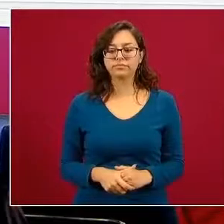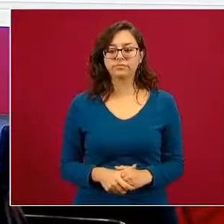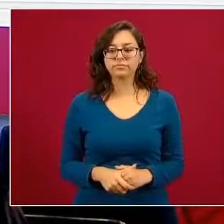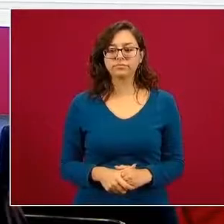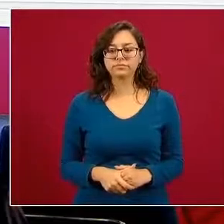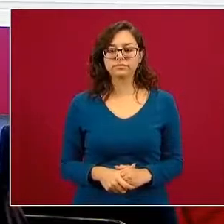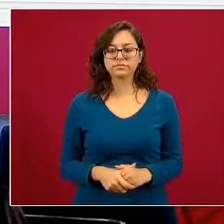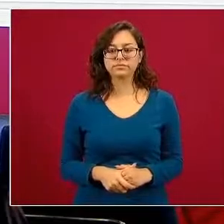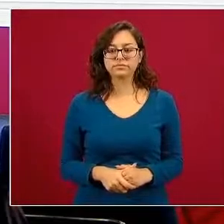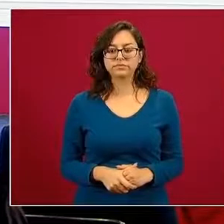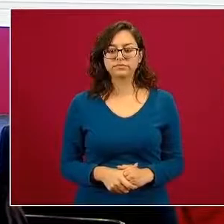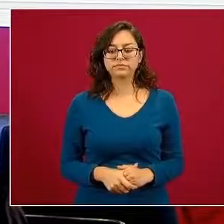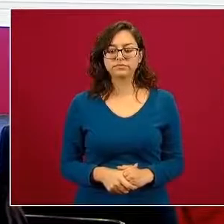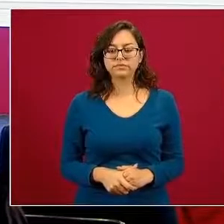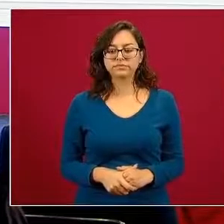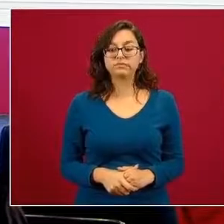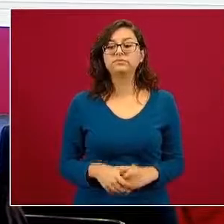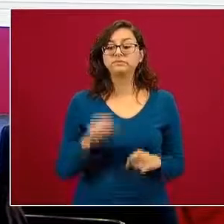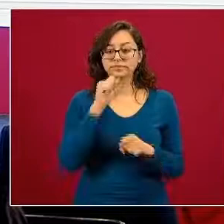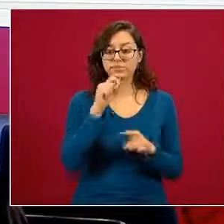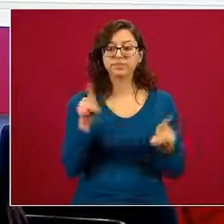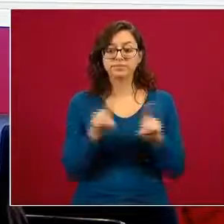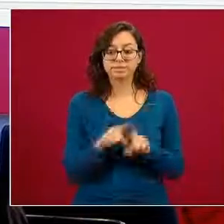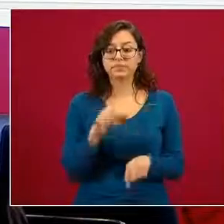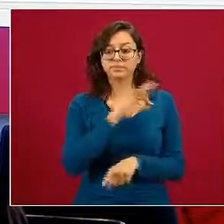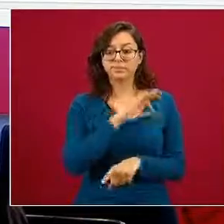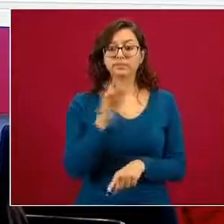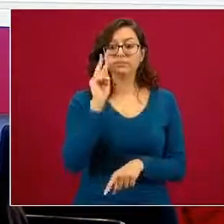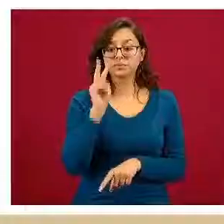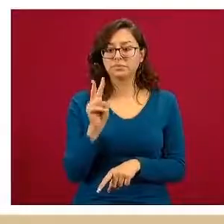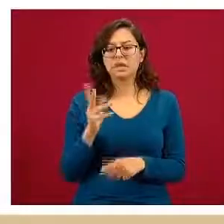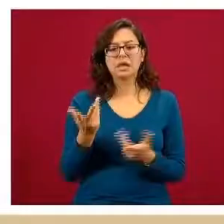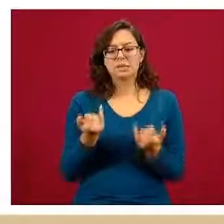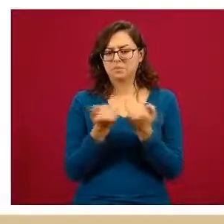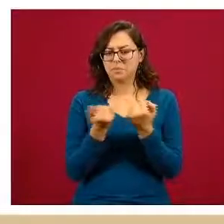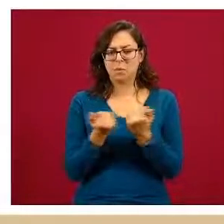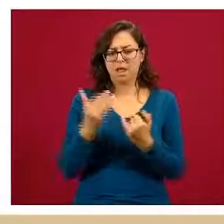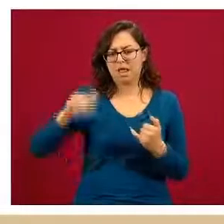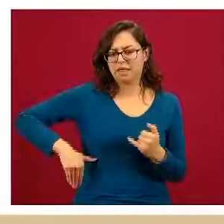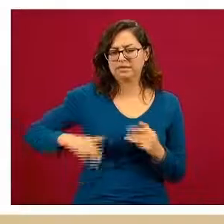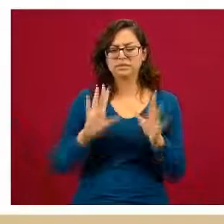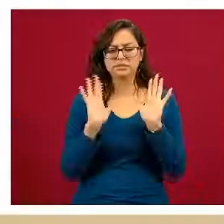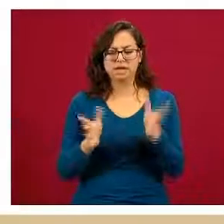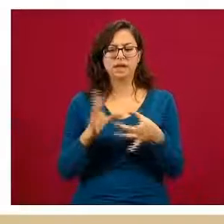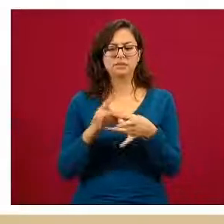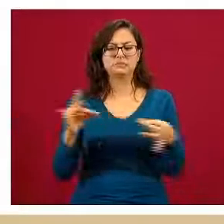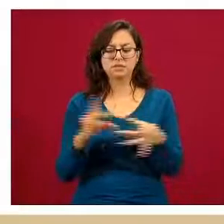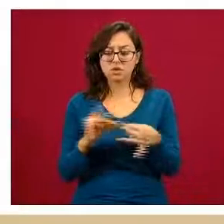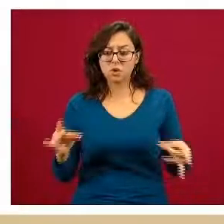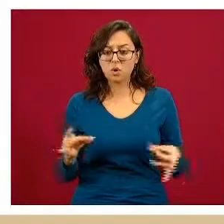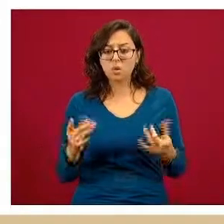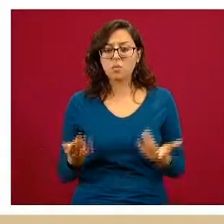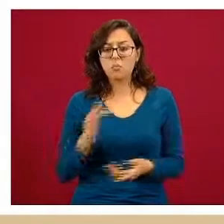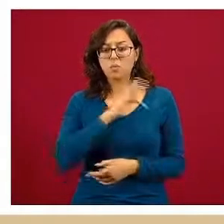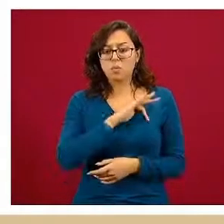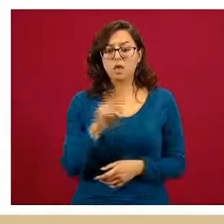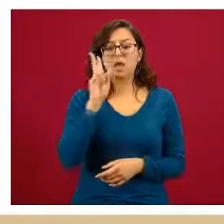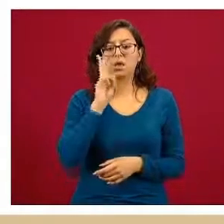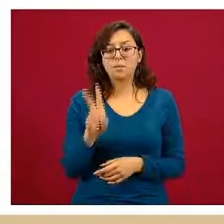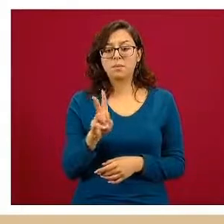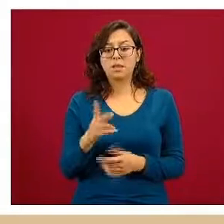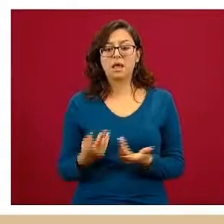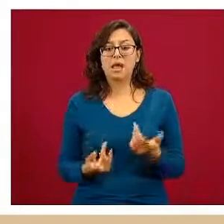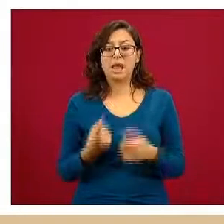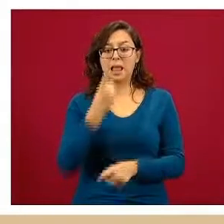y bueno aquí gráficamente lo que ya dijo la maestra Tejadilla yo quería decirles en esta parte del primer nivel de